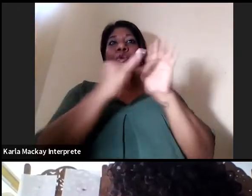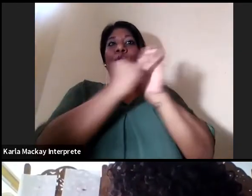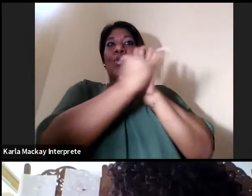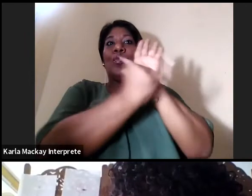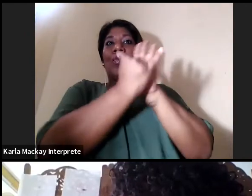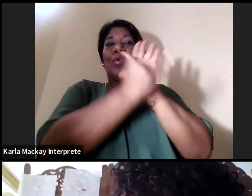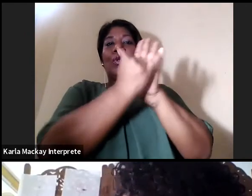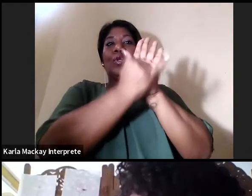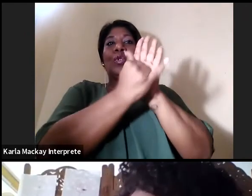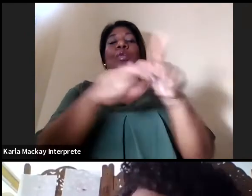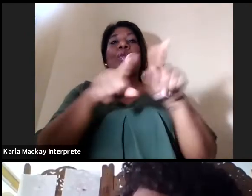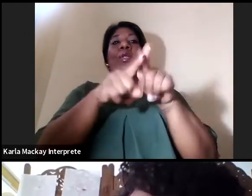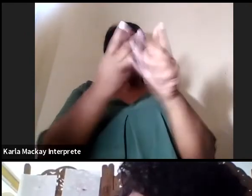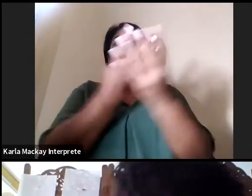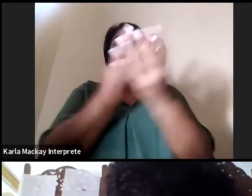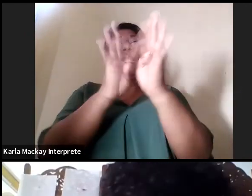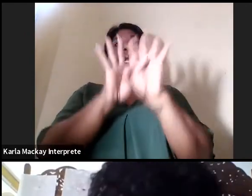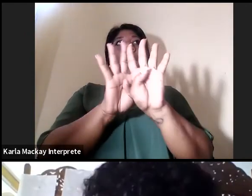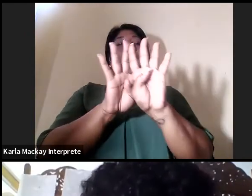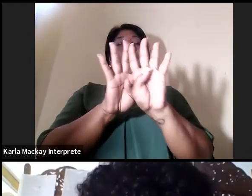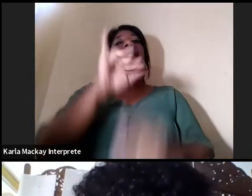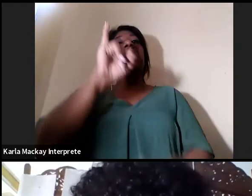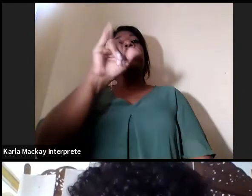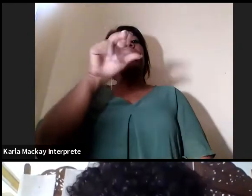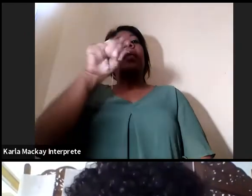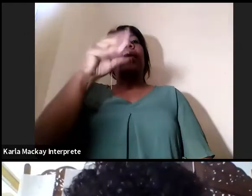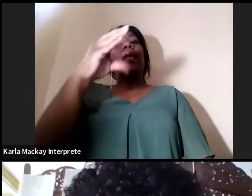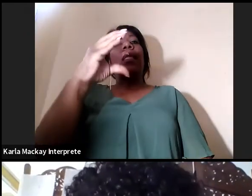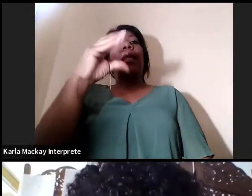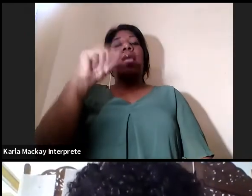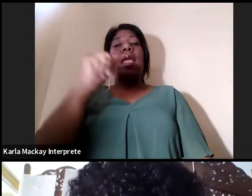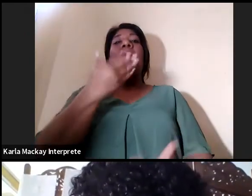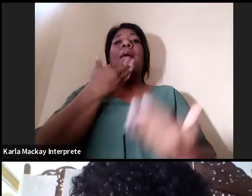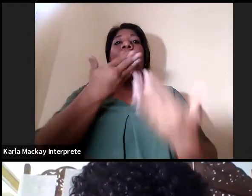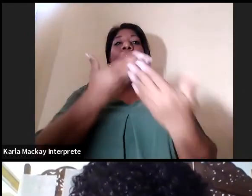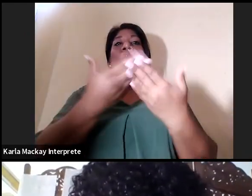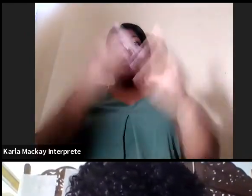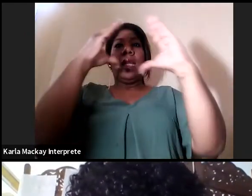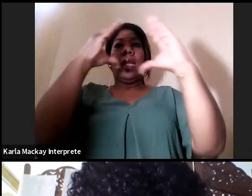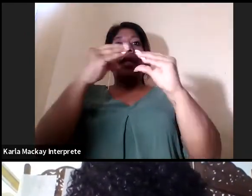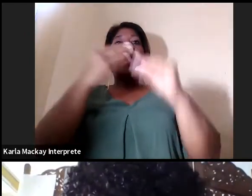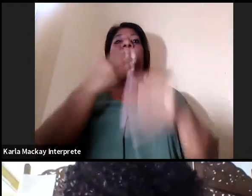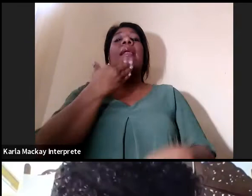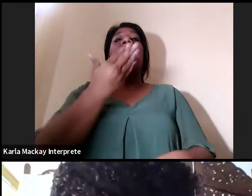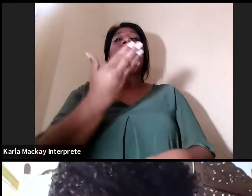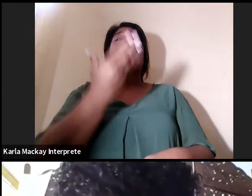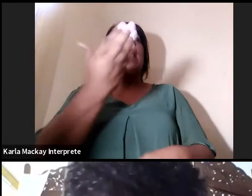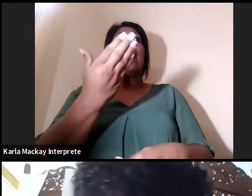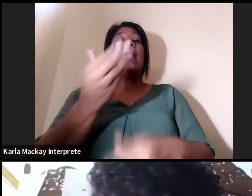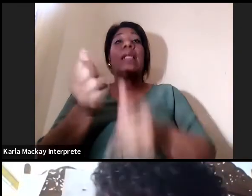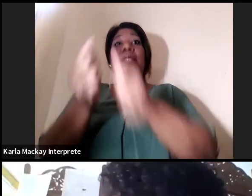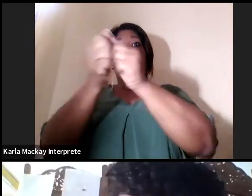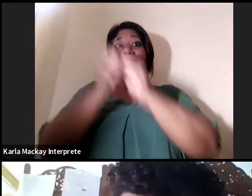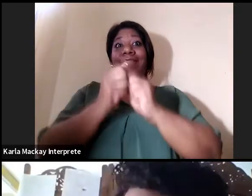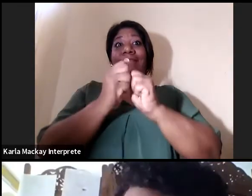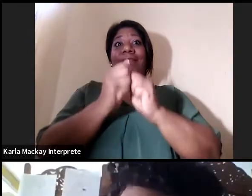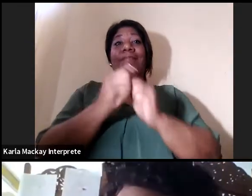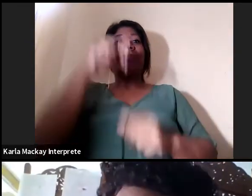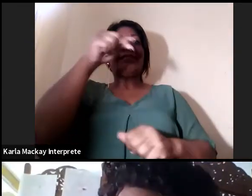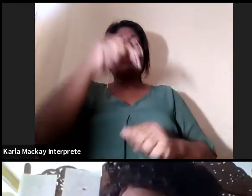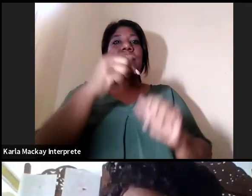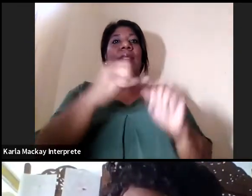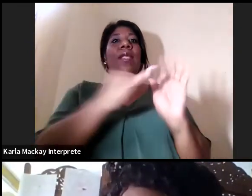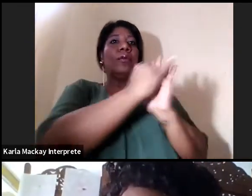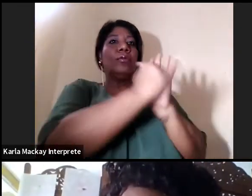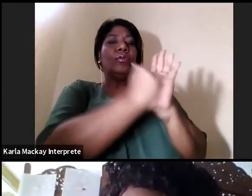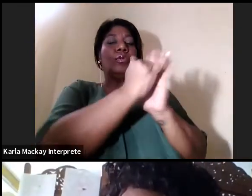tengan todos y todas muy buenas tardes. Quiero darles las gracias por acompañarnos el día de hoy desde estos países